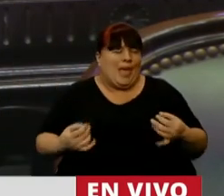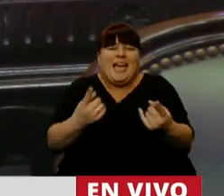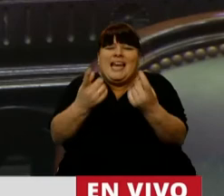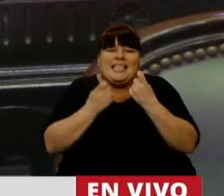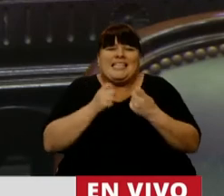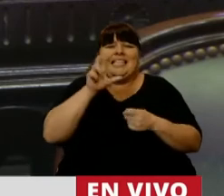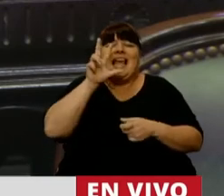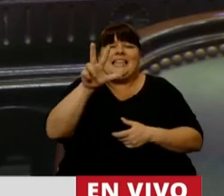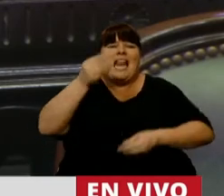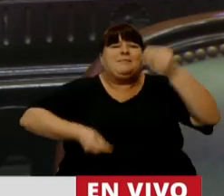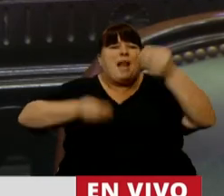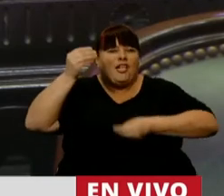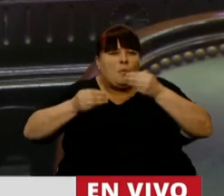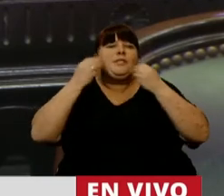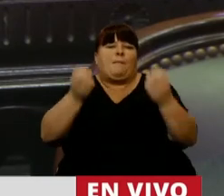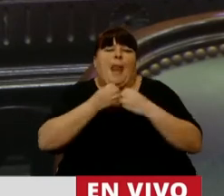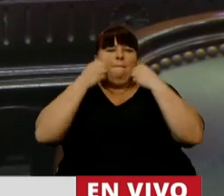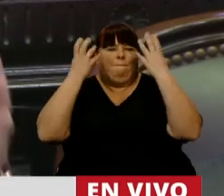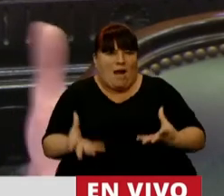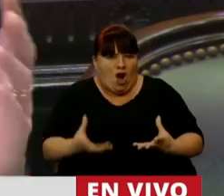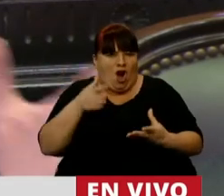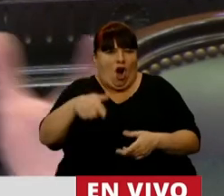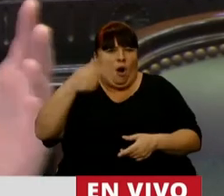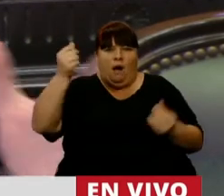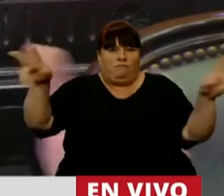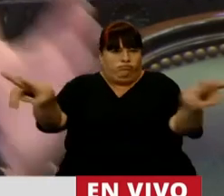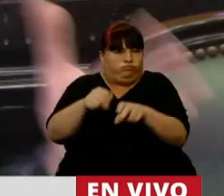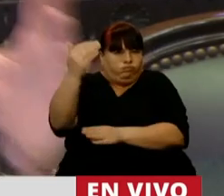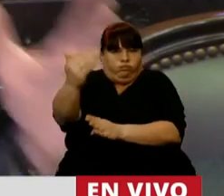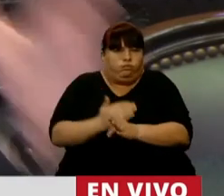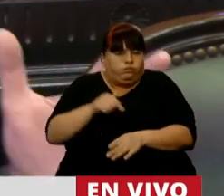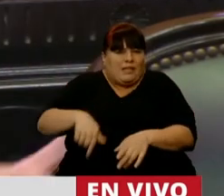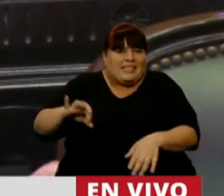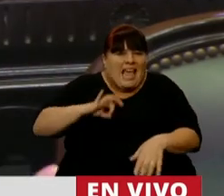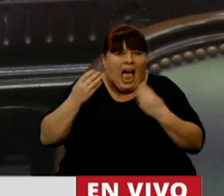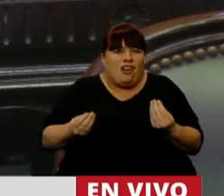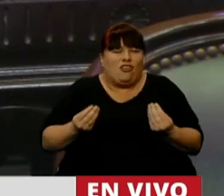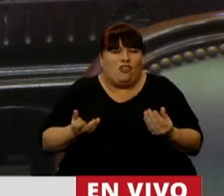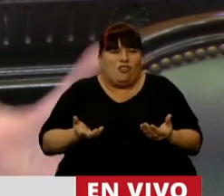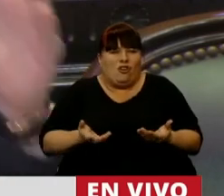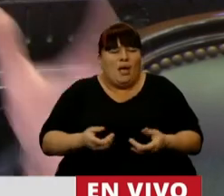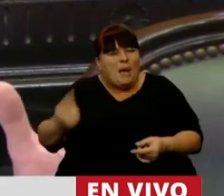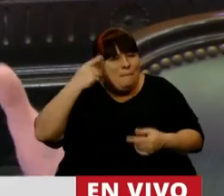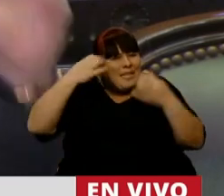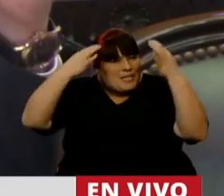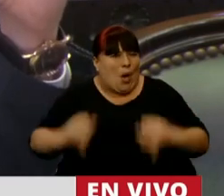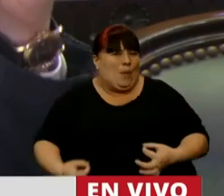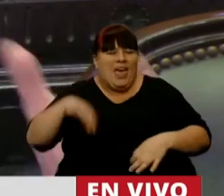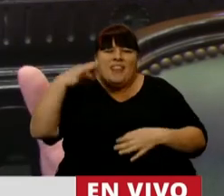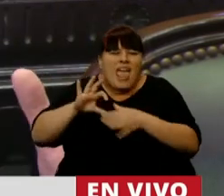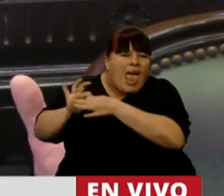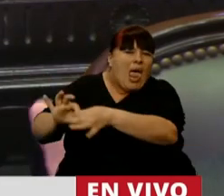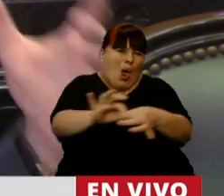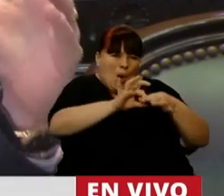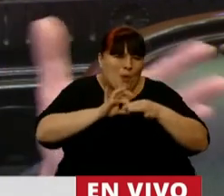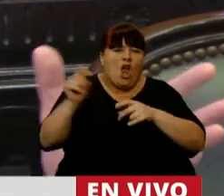necesitar tres presupuestos para superar la caída del Producto Bruto Interno de este año. Reflexionemos que tenemos que estar